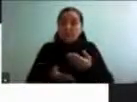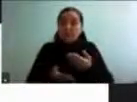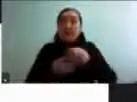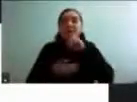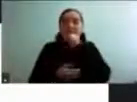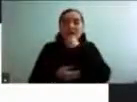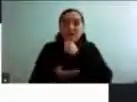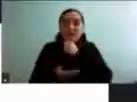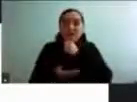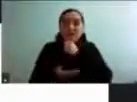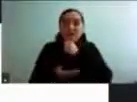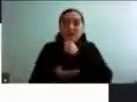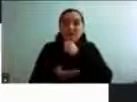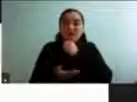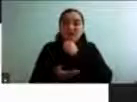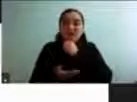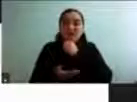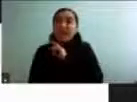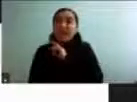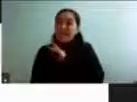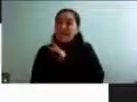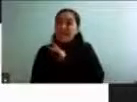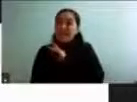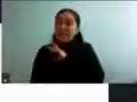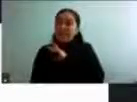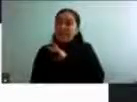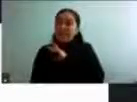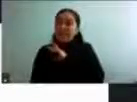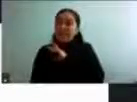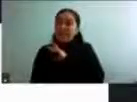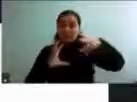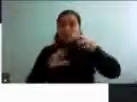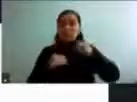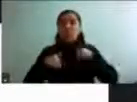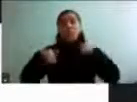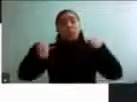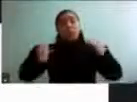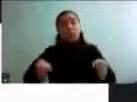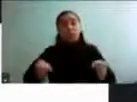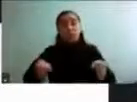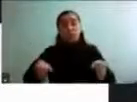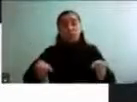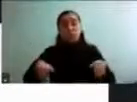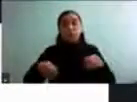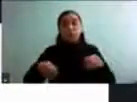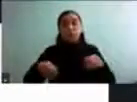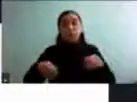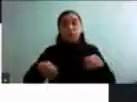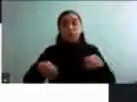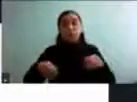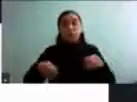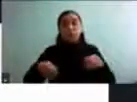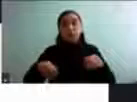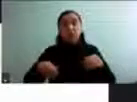Tanto en Chile como en el mundo, la inactividad física está siendo un problema de salud pública. La gente nos está moviendo.